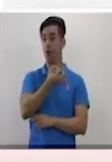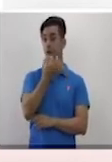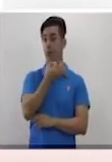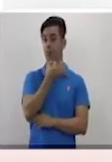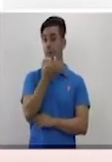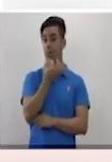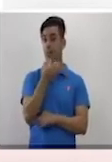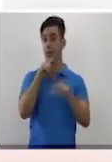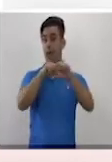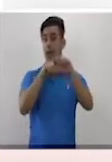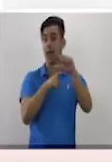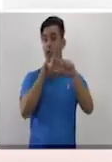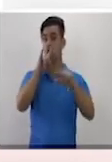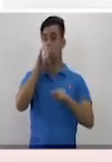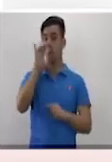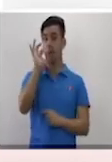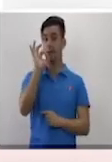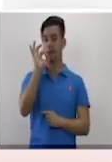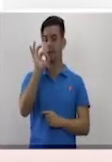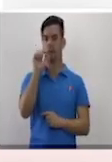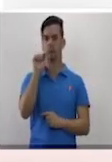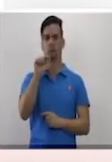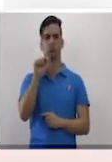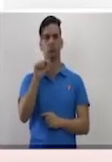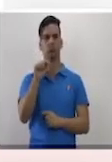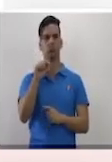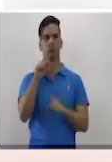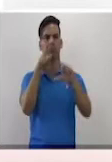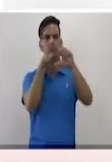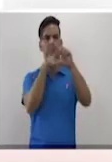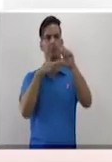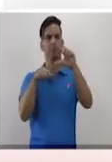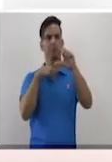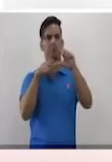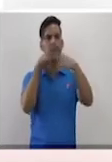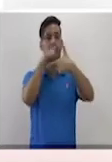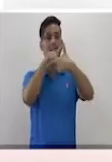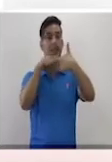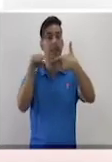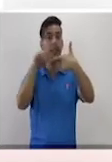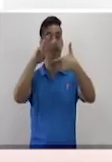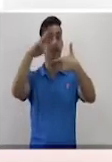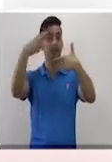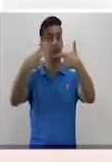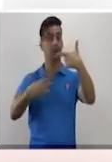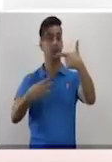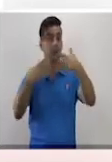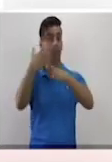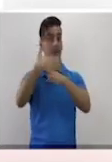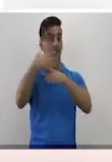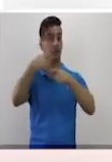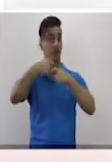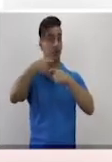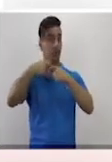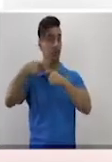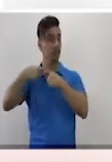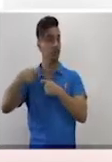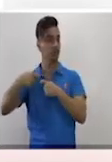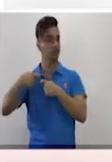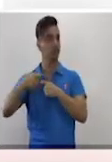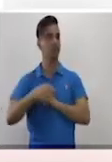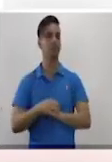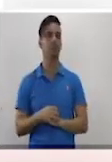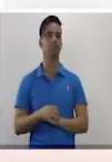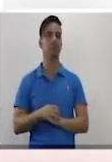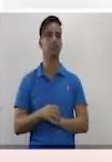90 grados se divide en tres ángulos de amplitud es diferente. Por tanto, la adición